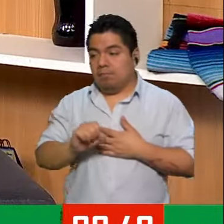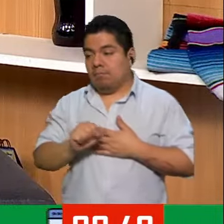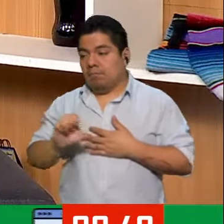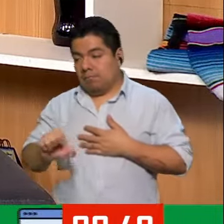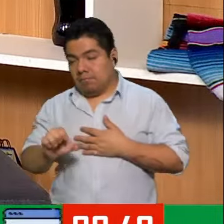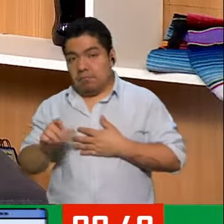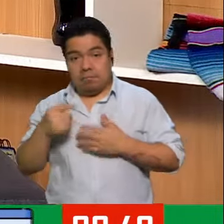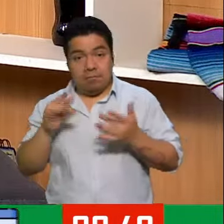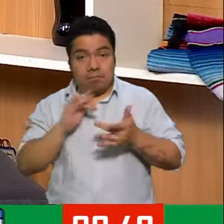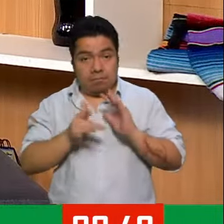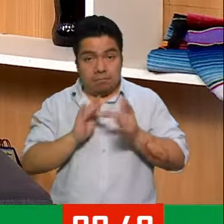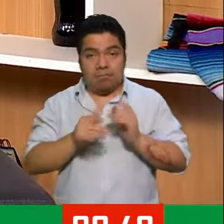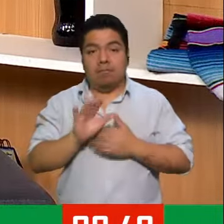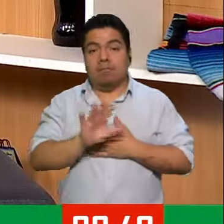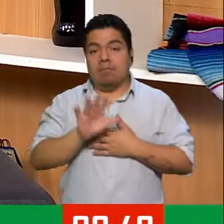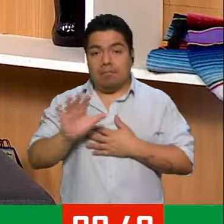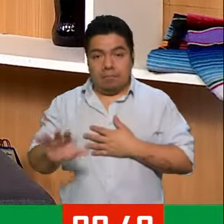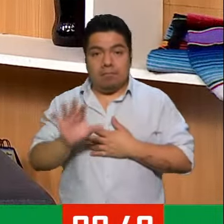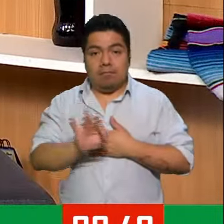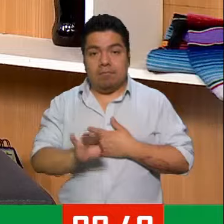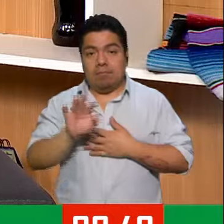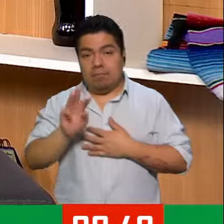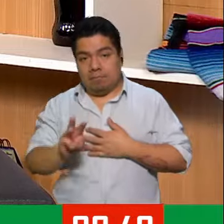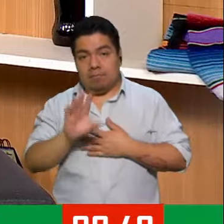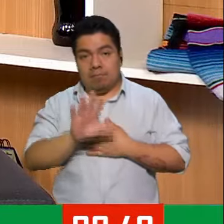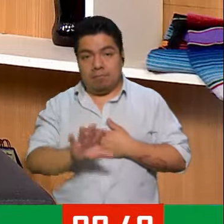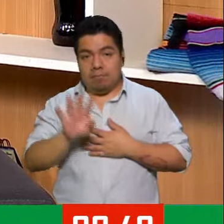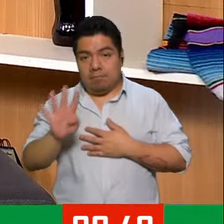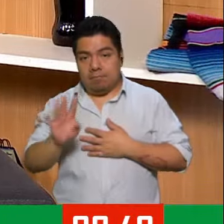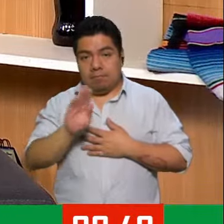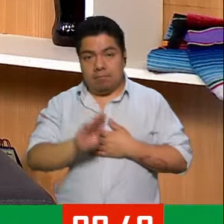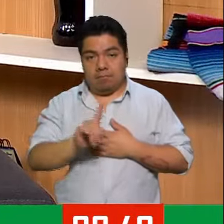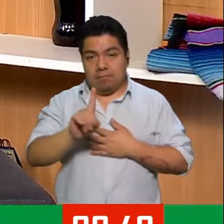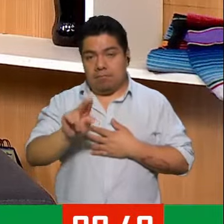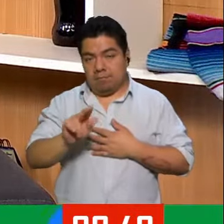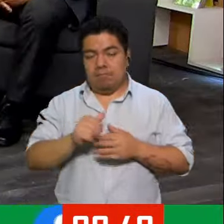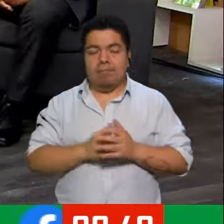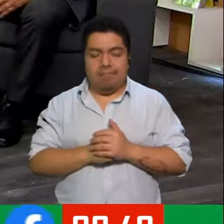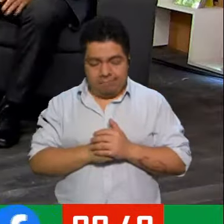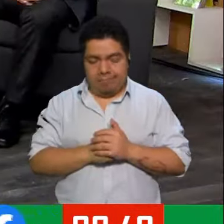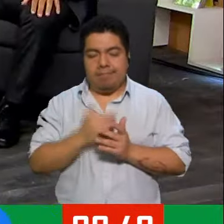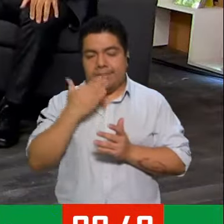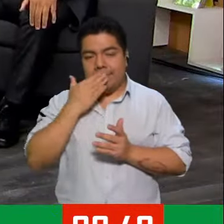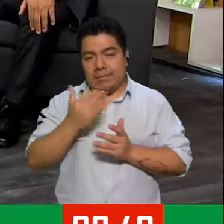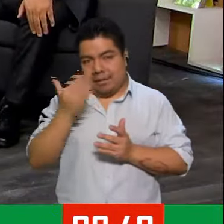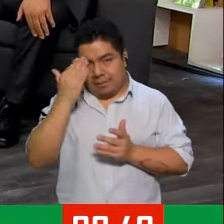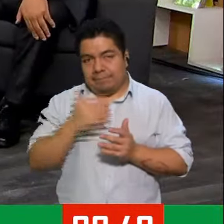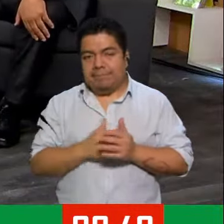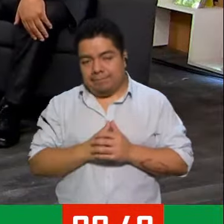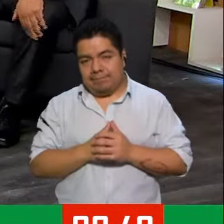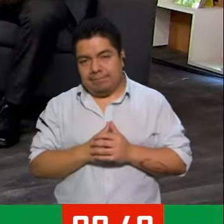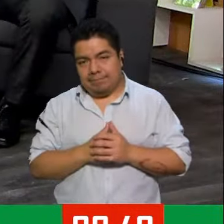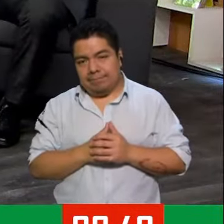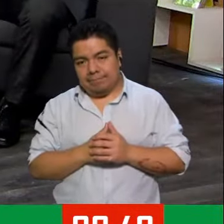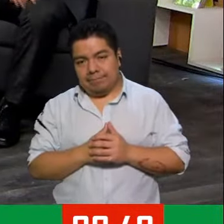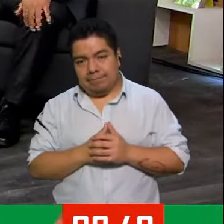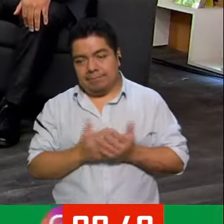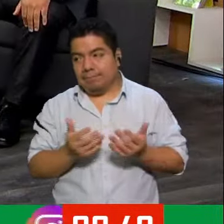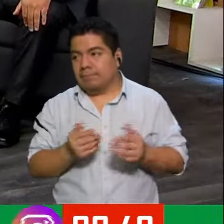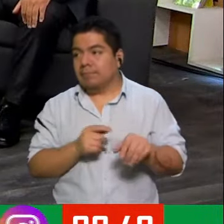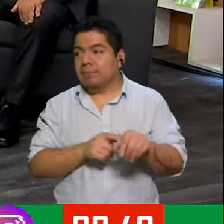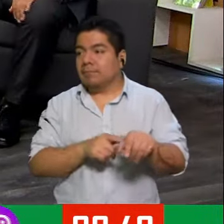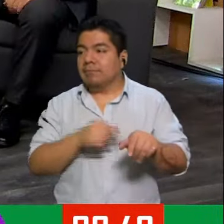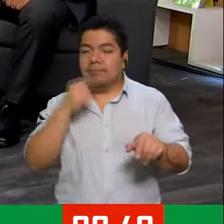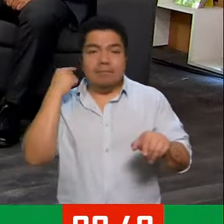y si usan un mensaje de texto, 5543-5491-80. Ahí está. Muchas gracias, Tocayazo. ¿Qué sigue,